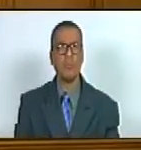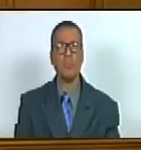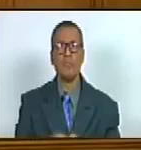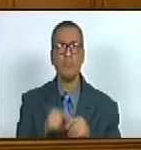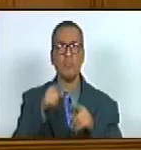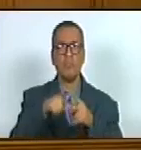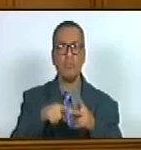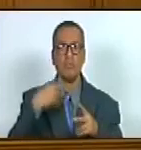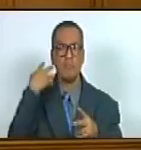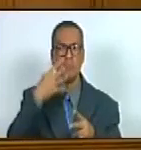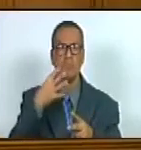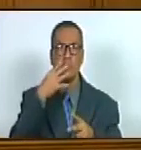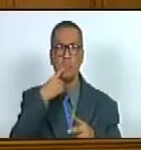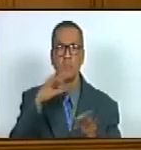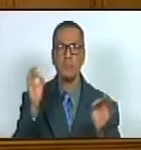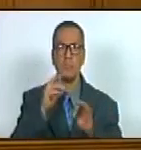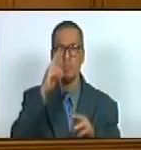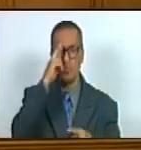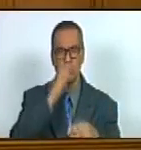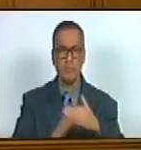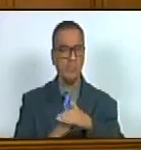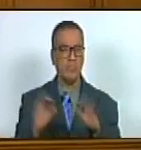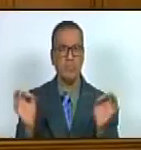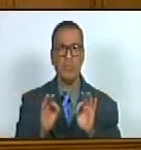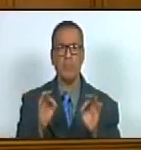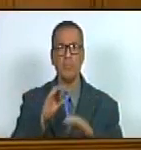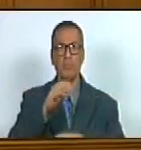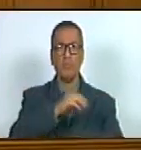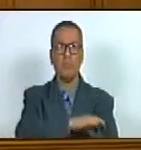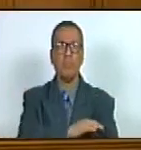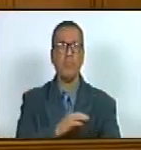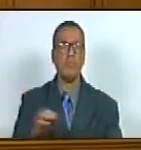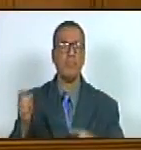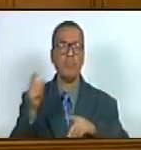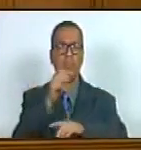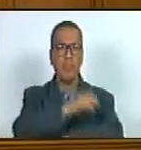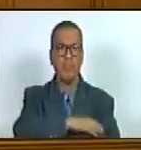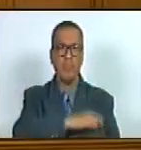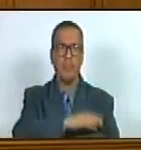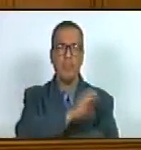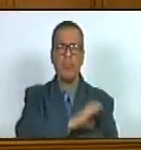deshonra además su carácter de ser alcalde